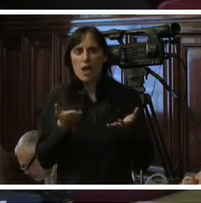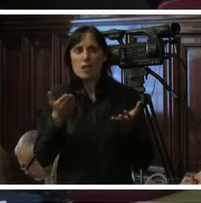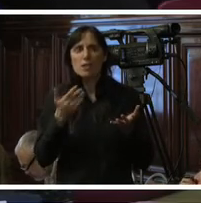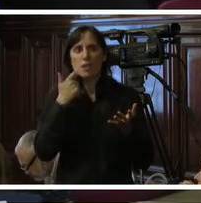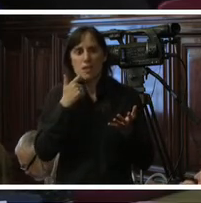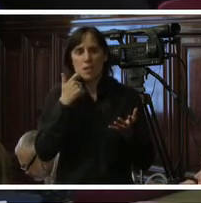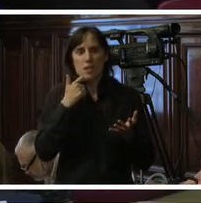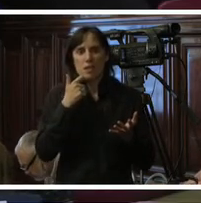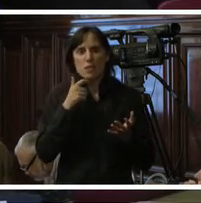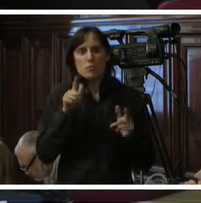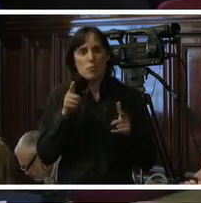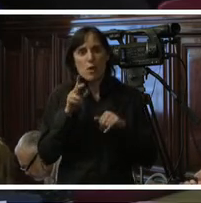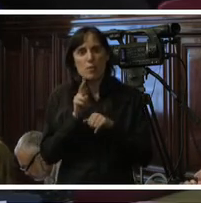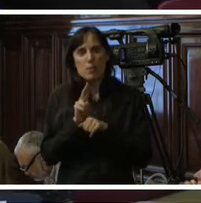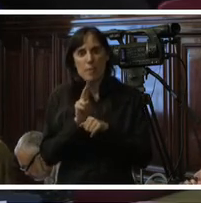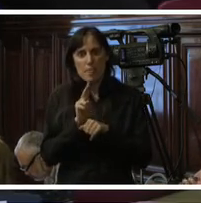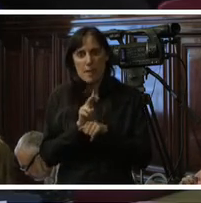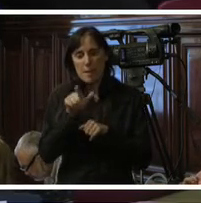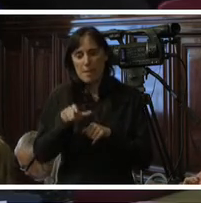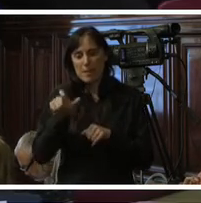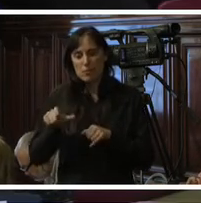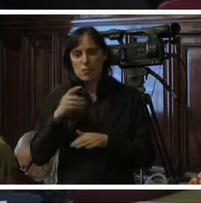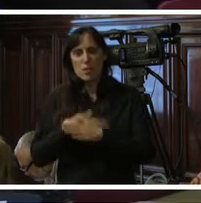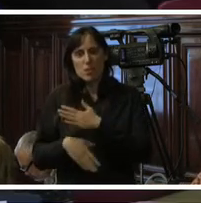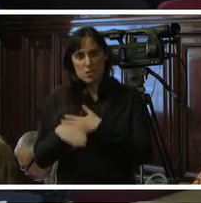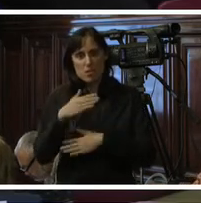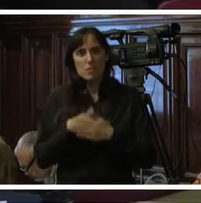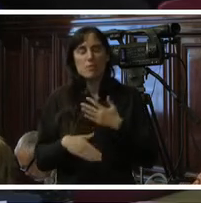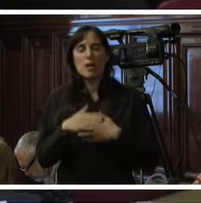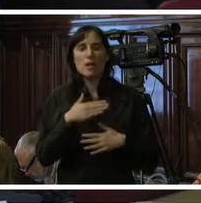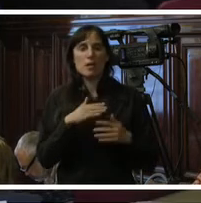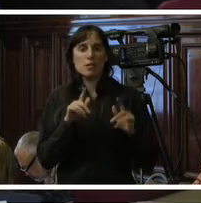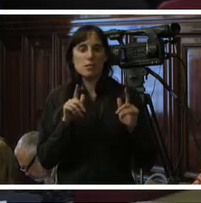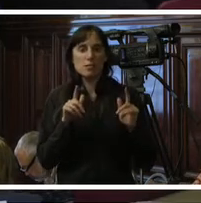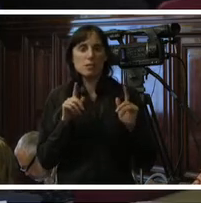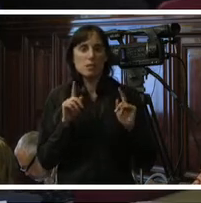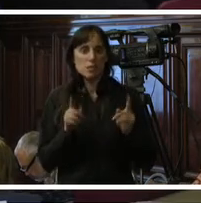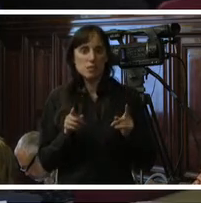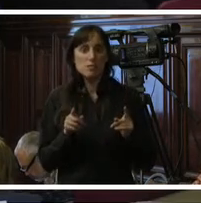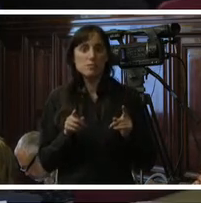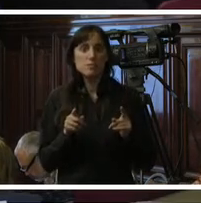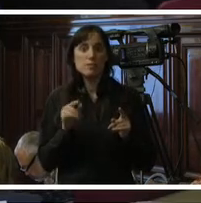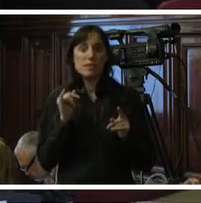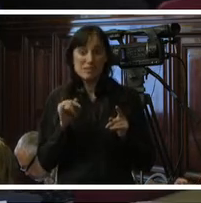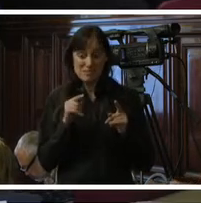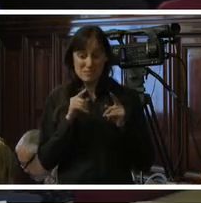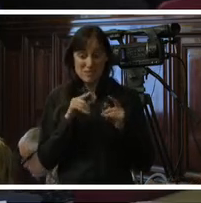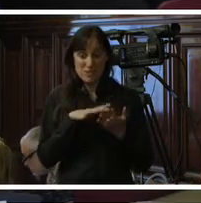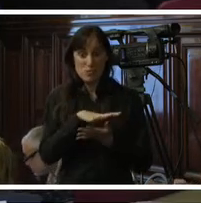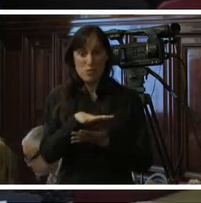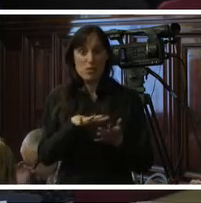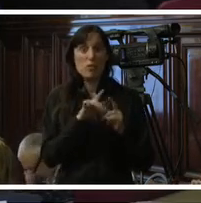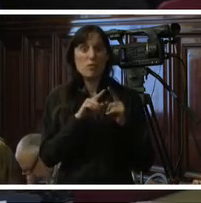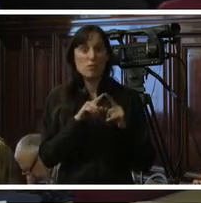sexuales y reproductivos y de las personas con discapacidad que maximizaron el impacto otra sería la historia la situación de las mujeres